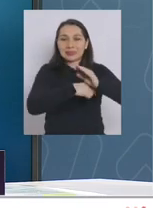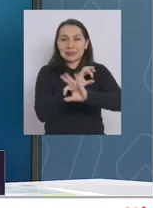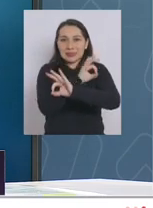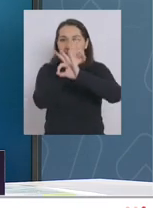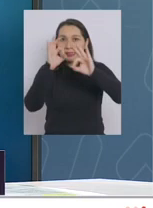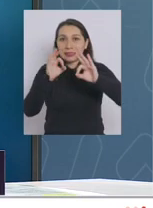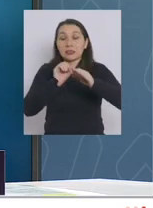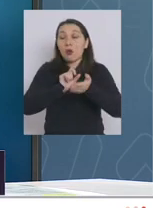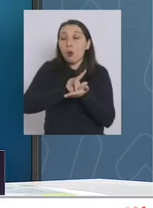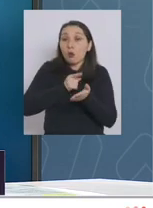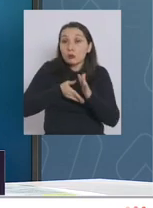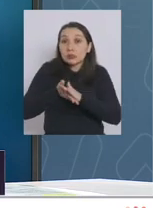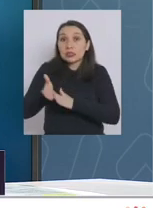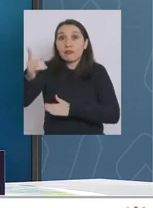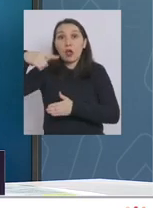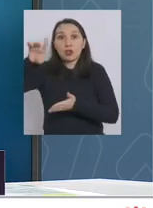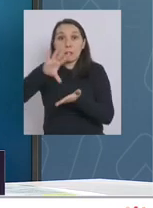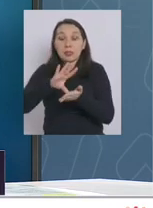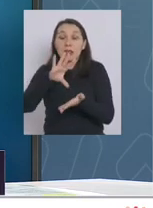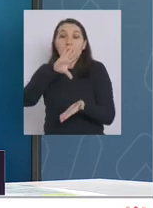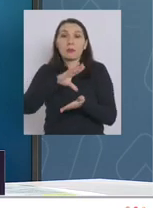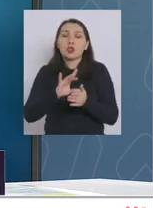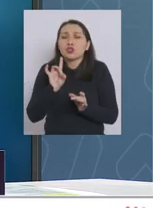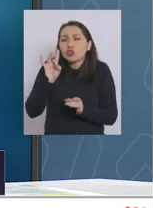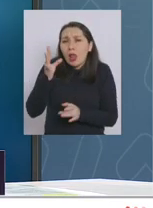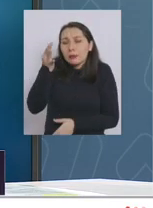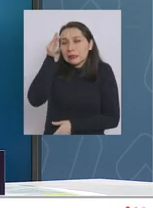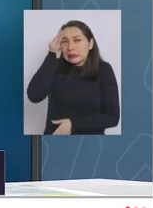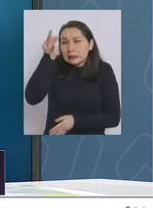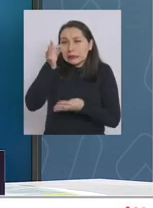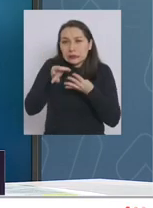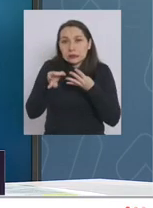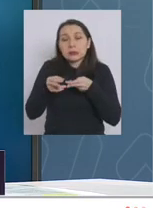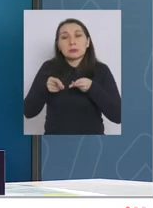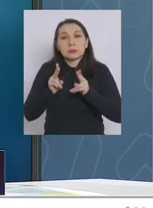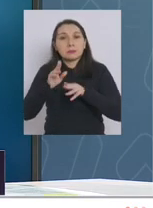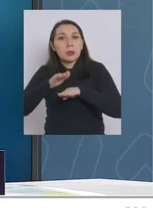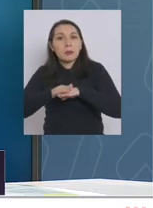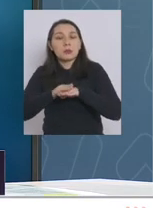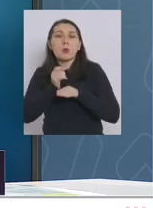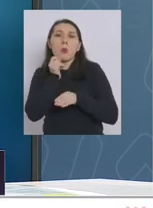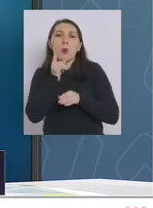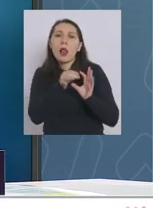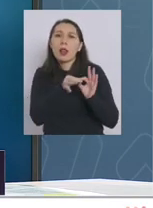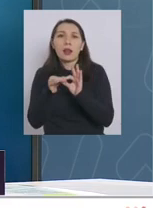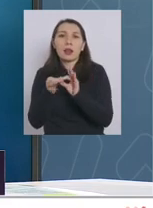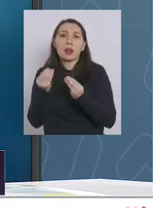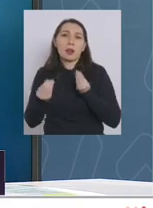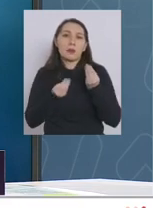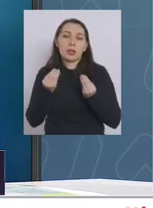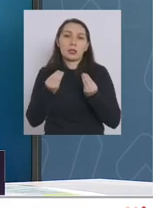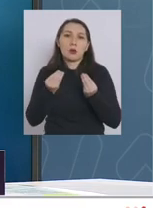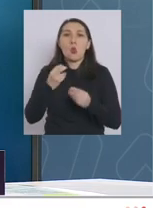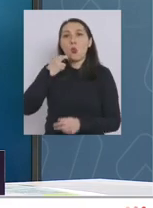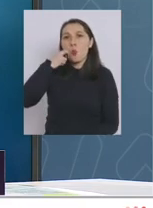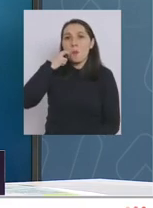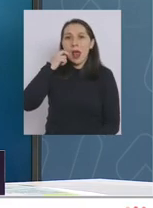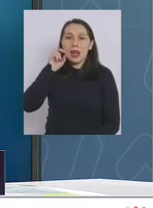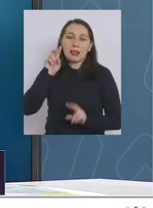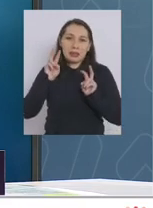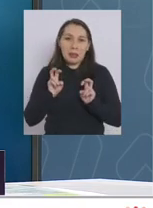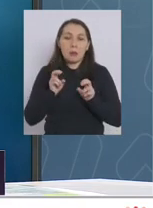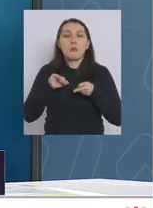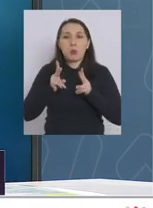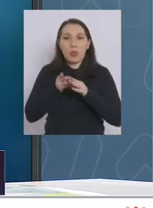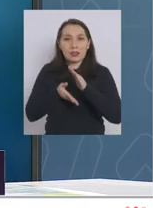ingresar ni salir ninguna persona del país, salvo algunas excepciones, principalmente de razones humanitarias.